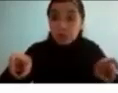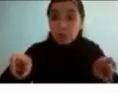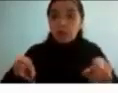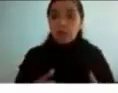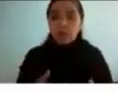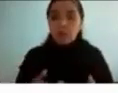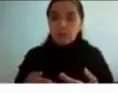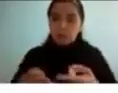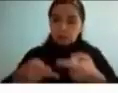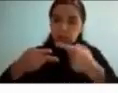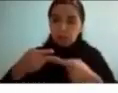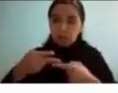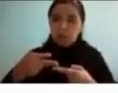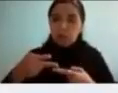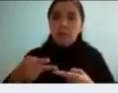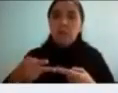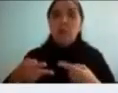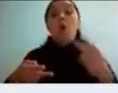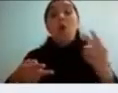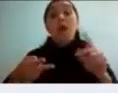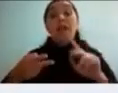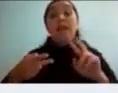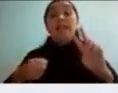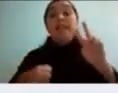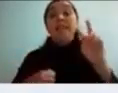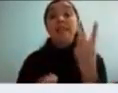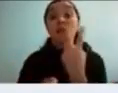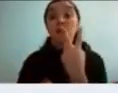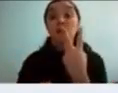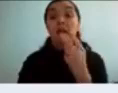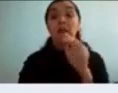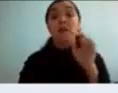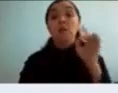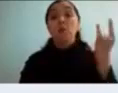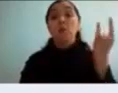segunda entré finalmente a la universidad a un programa de bachillerato